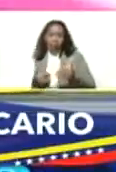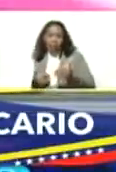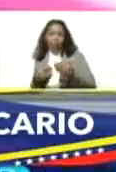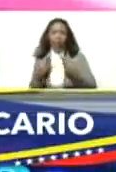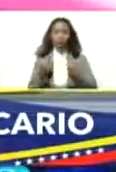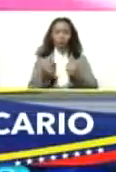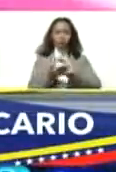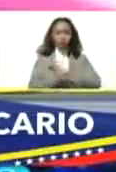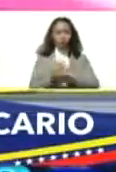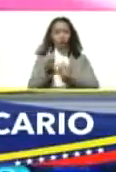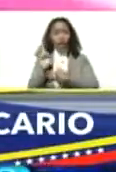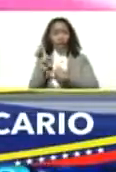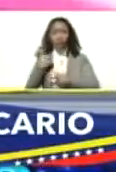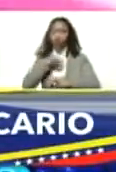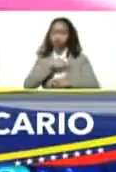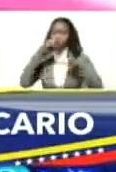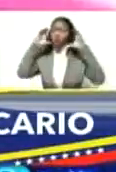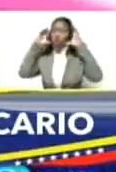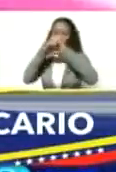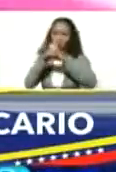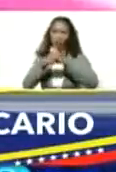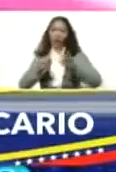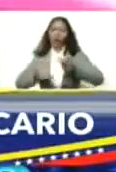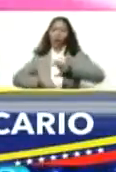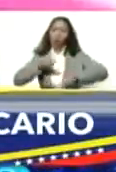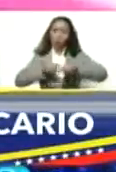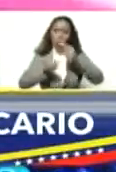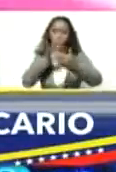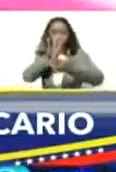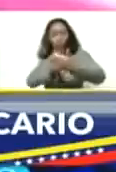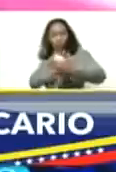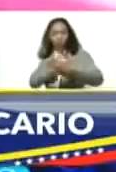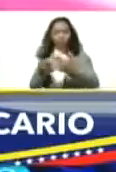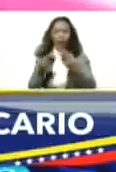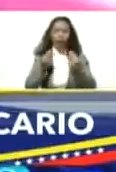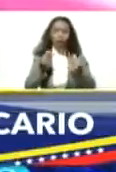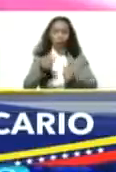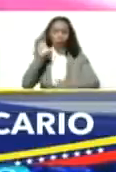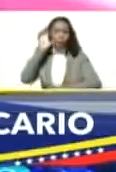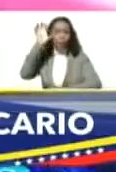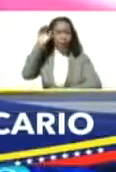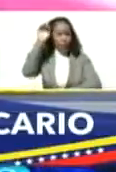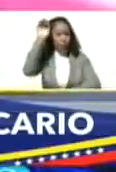Vamos a concentrarnos en construir una agenda económica para el país.